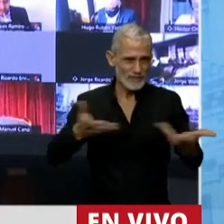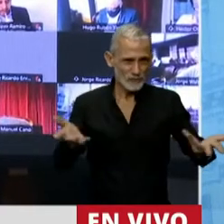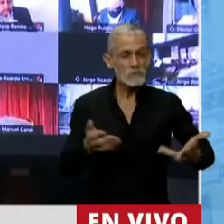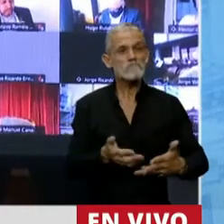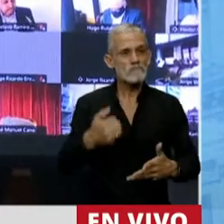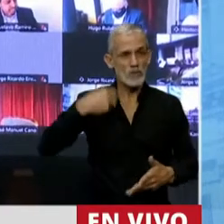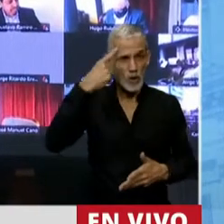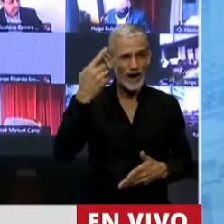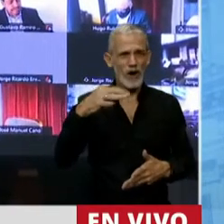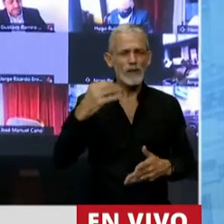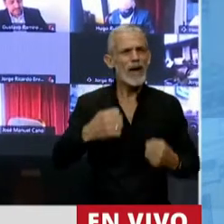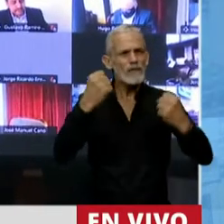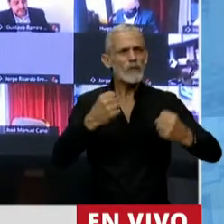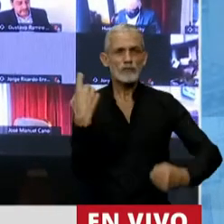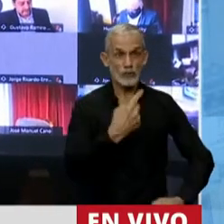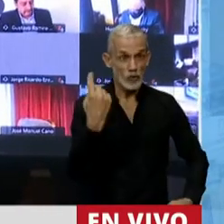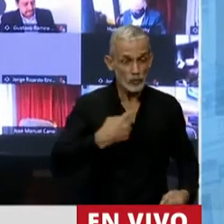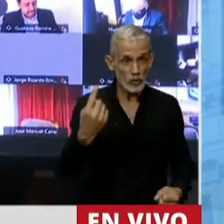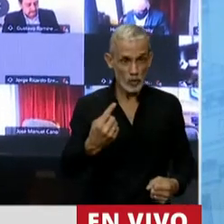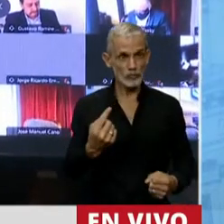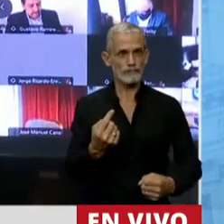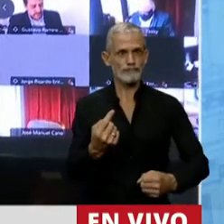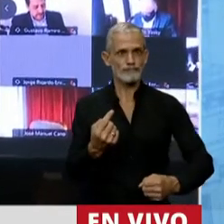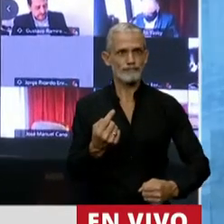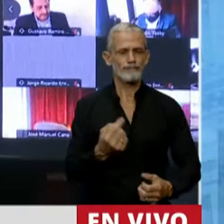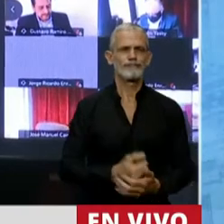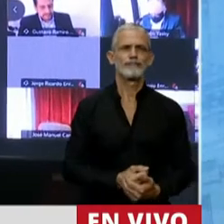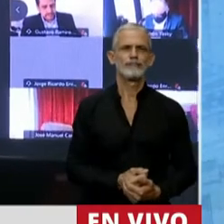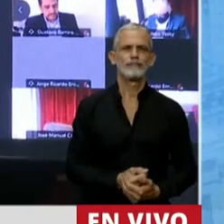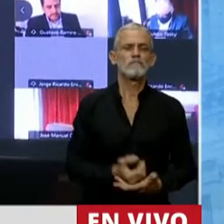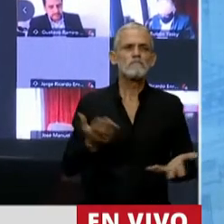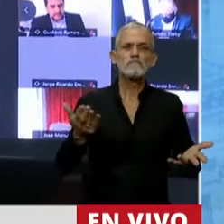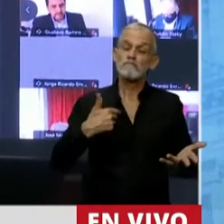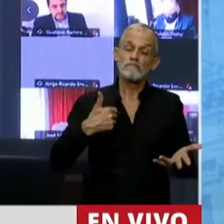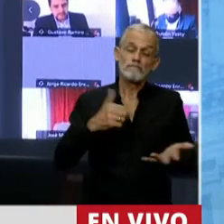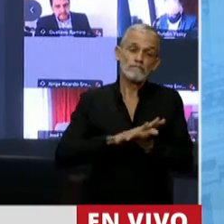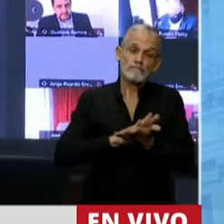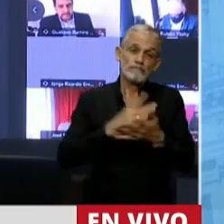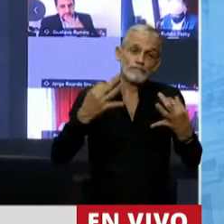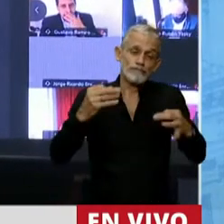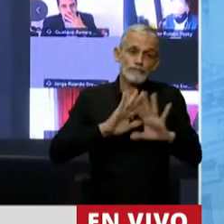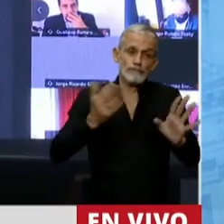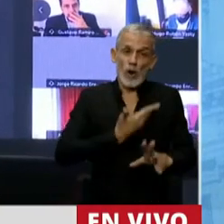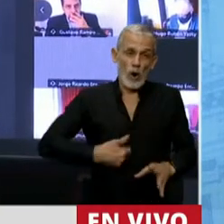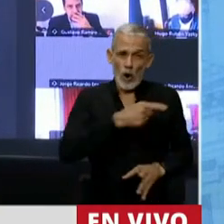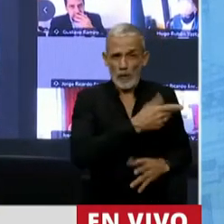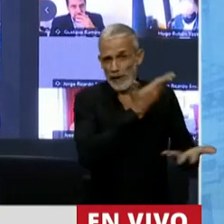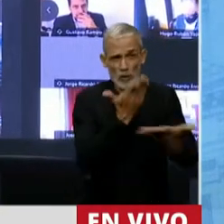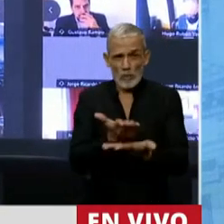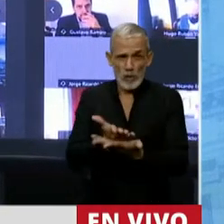Creo que tenemos que hacer el esfuerzo y esto no queda otra que surja de parte del gobierno.